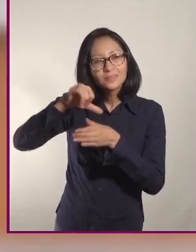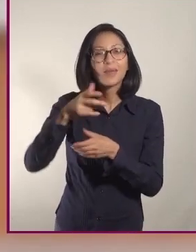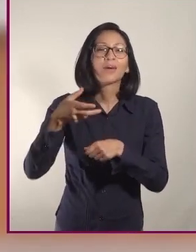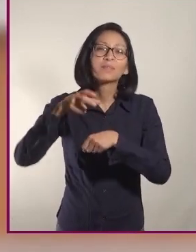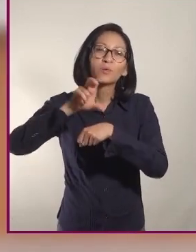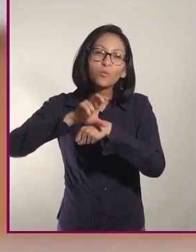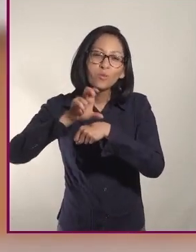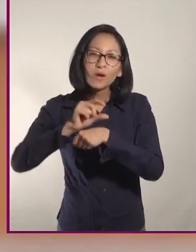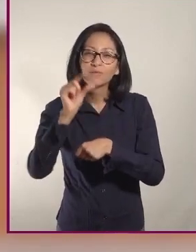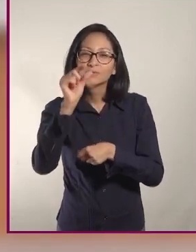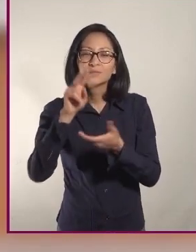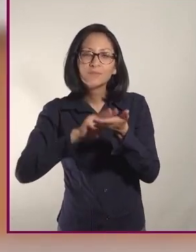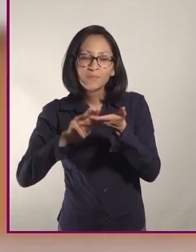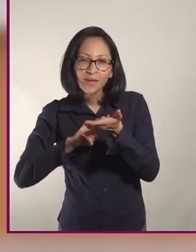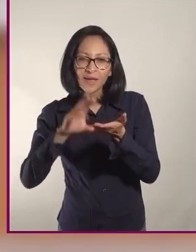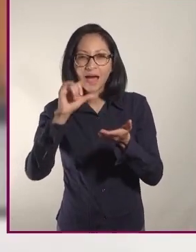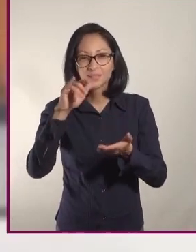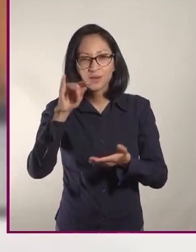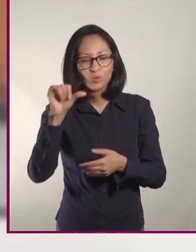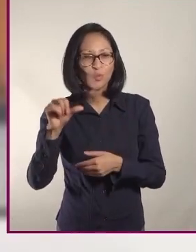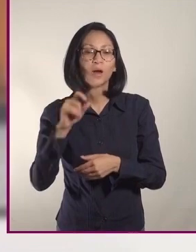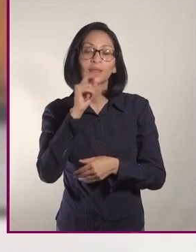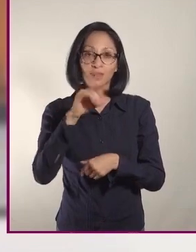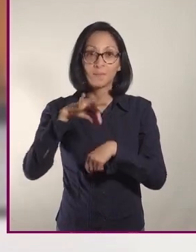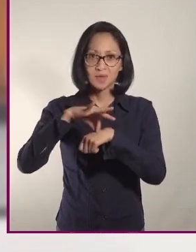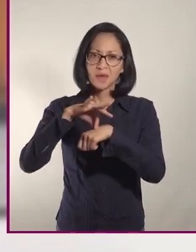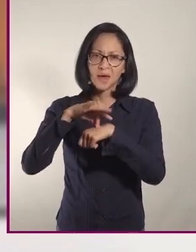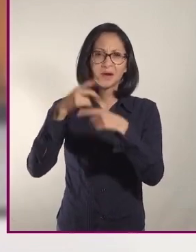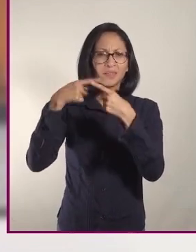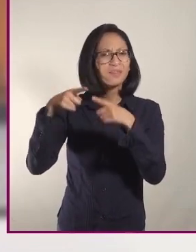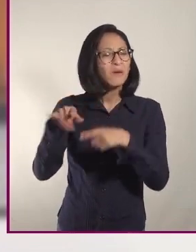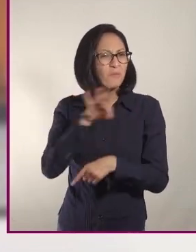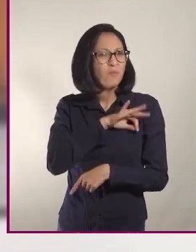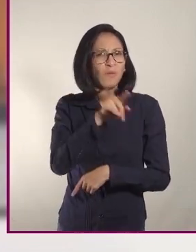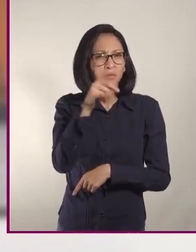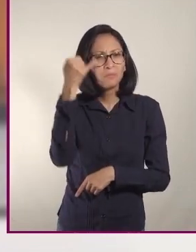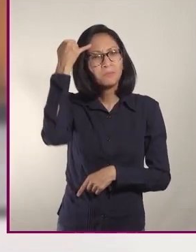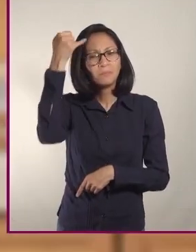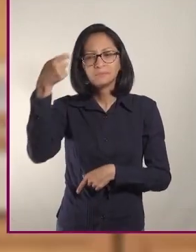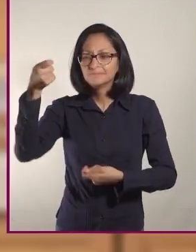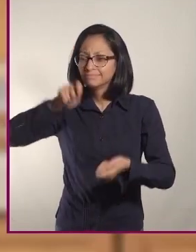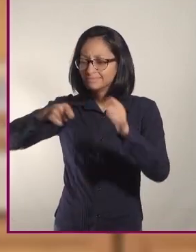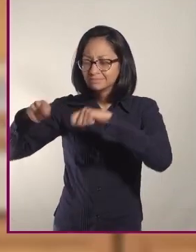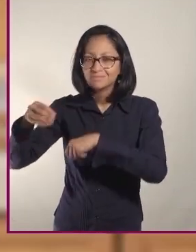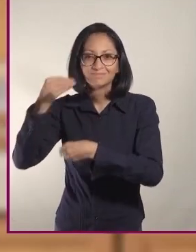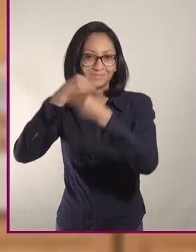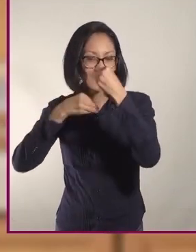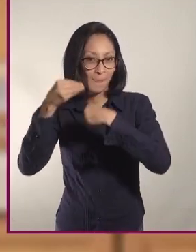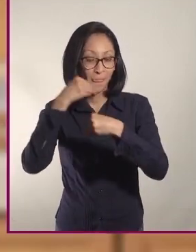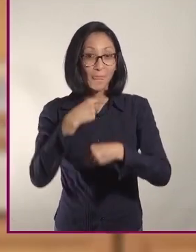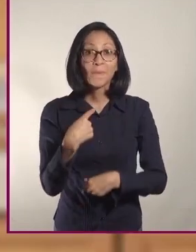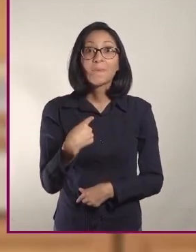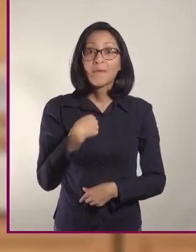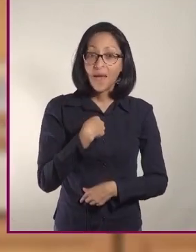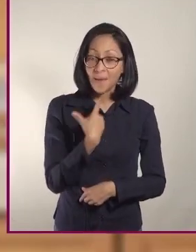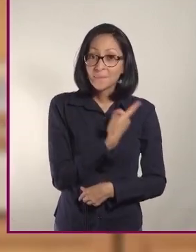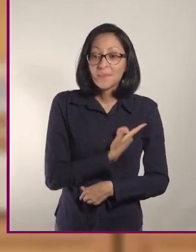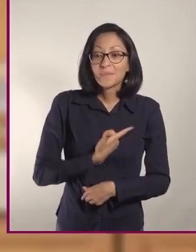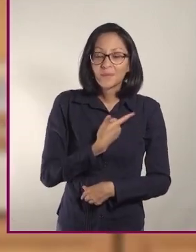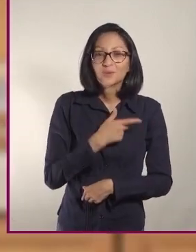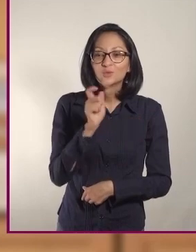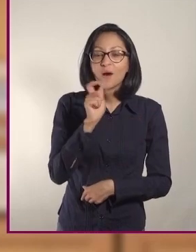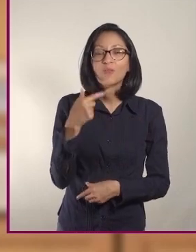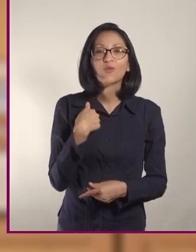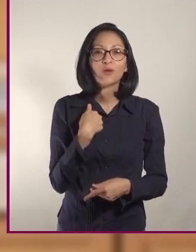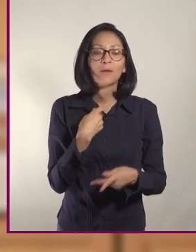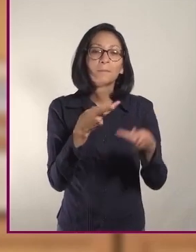aceitunas, verduras y algunas carnes. Realmente se puede comer con lo que tú quieras. A mí me gusta agregar un poco cuando